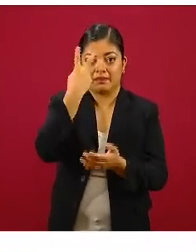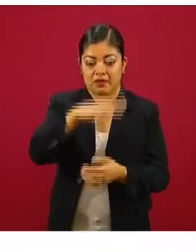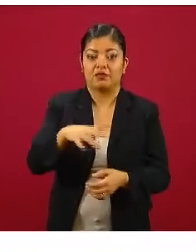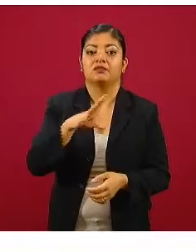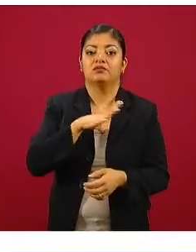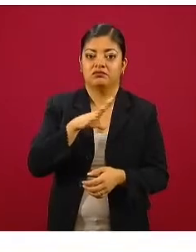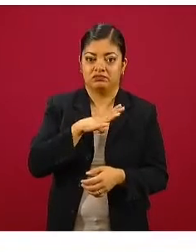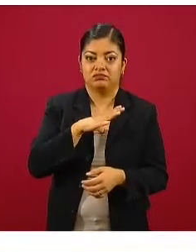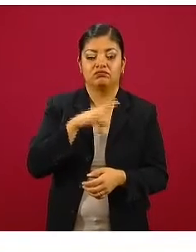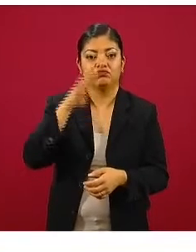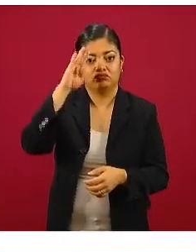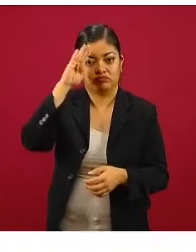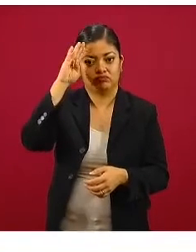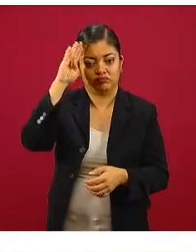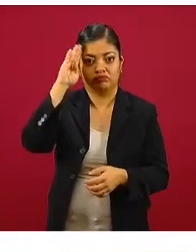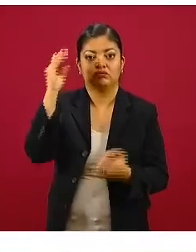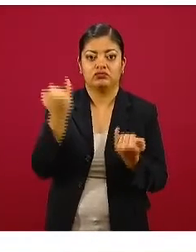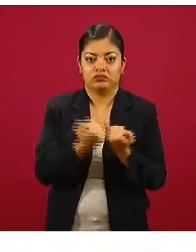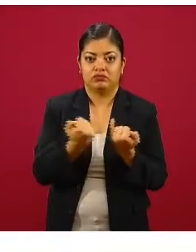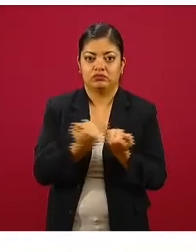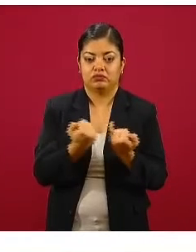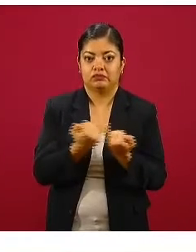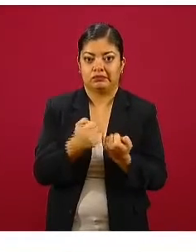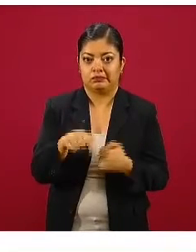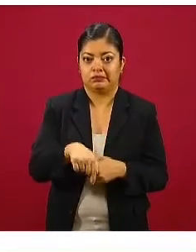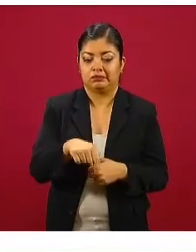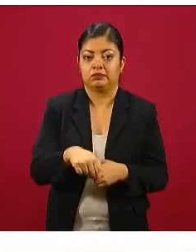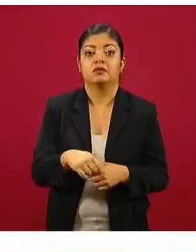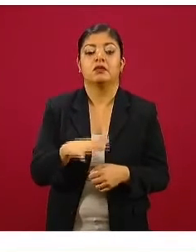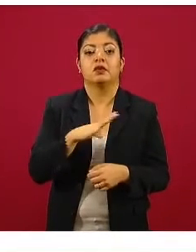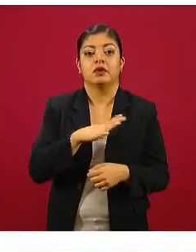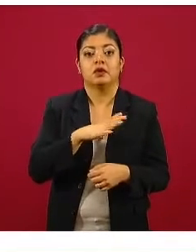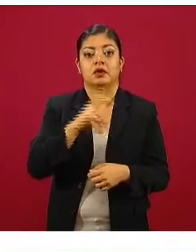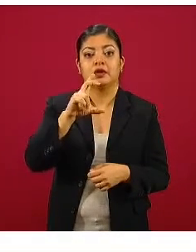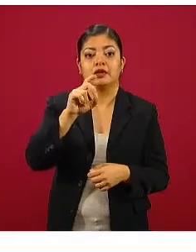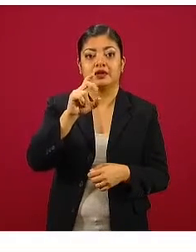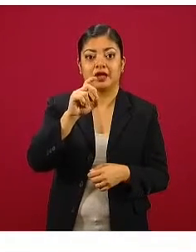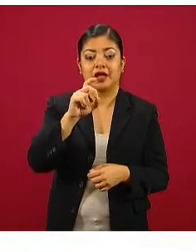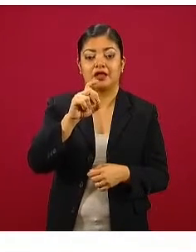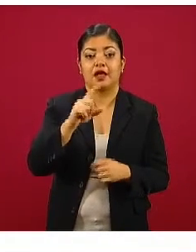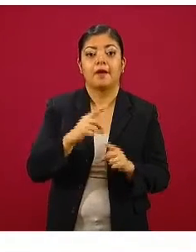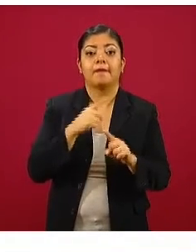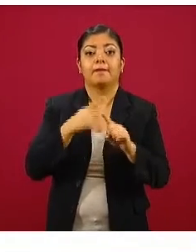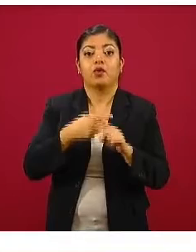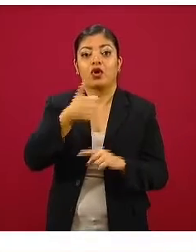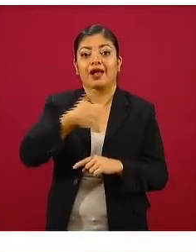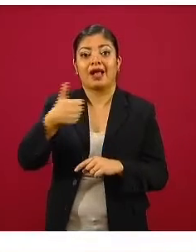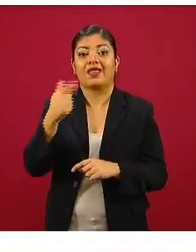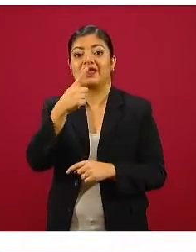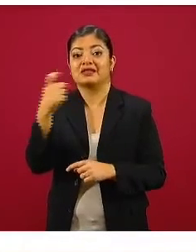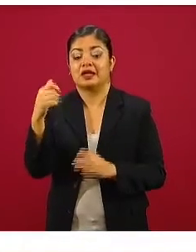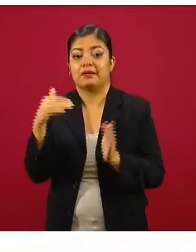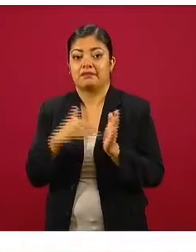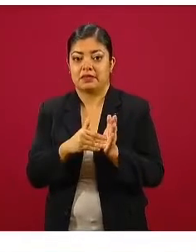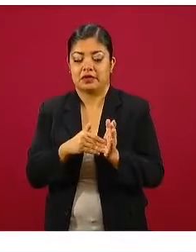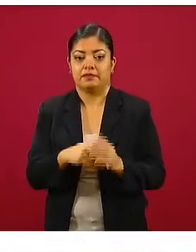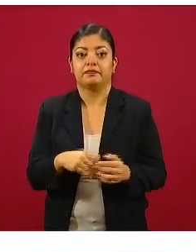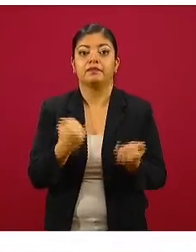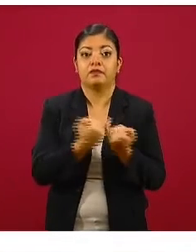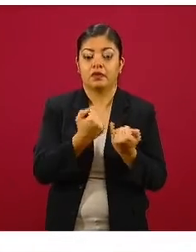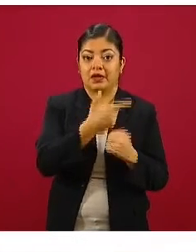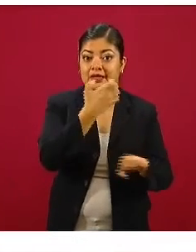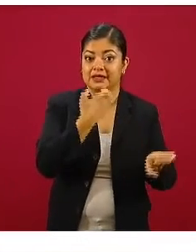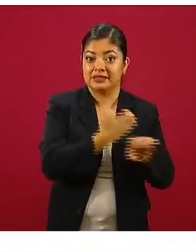todavía una intensidad de incidencia muy alta, 30 por 100 mil habitantes, mientras que el Estado de México, que es